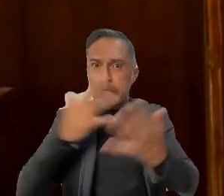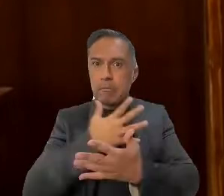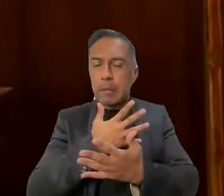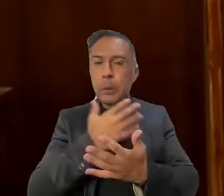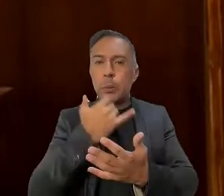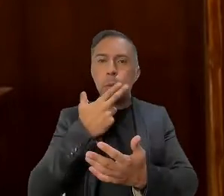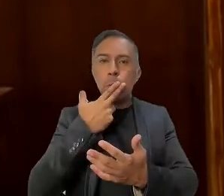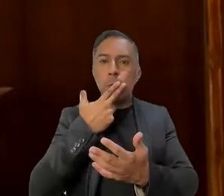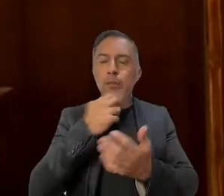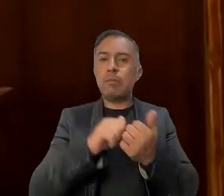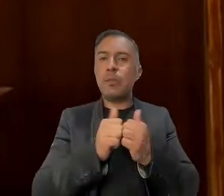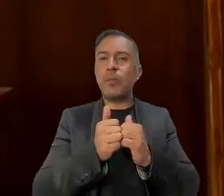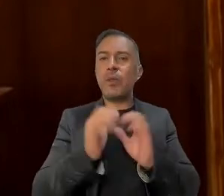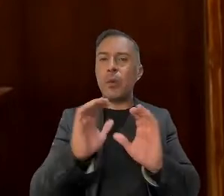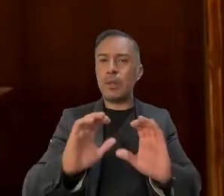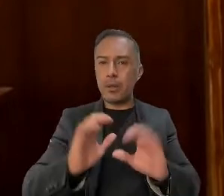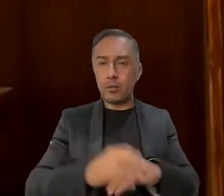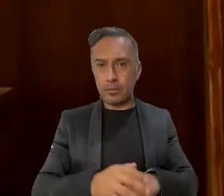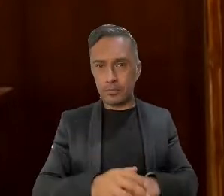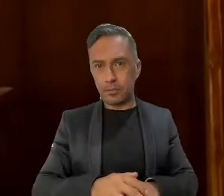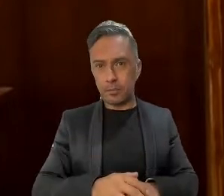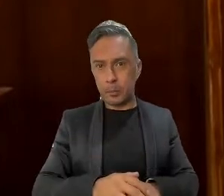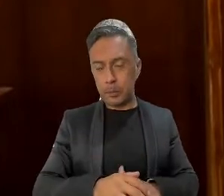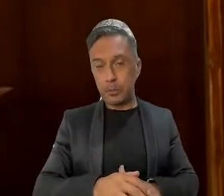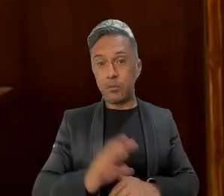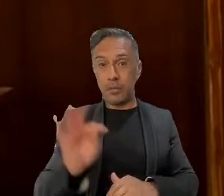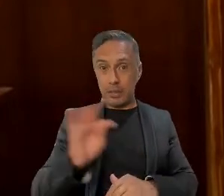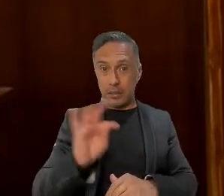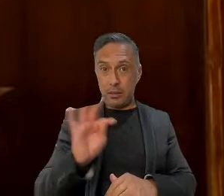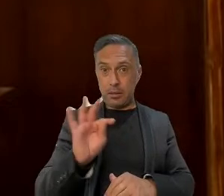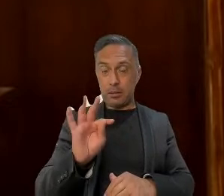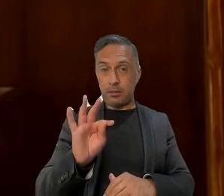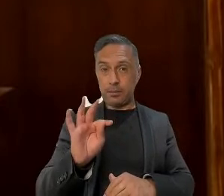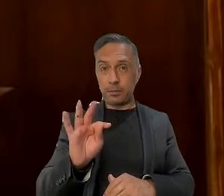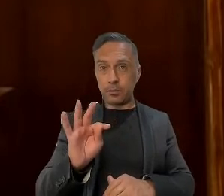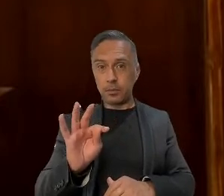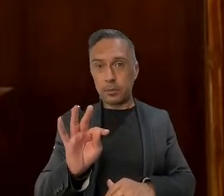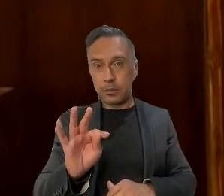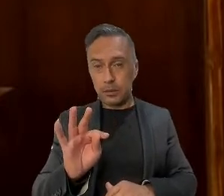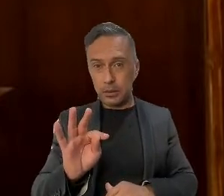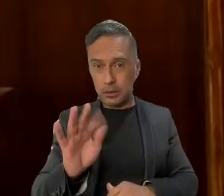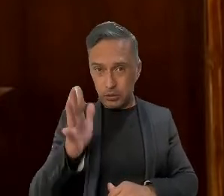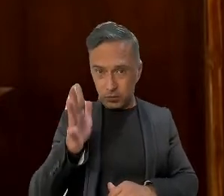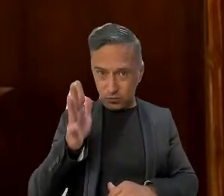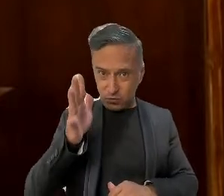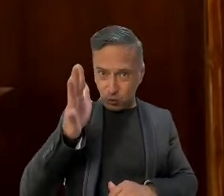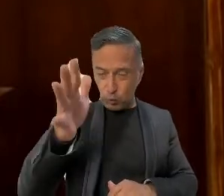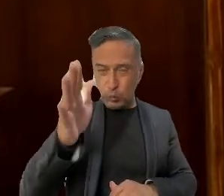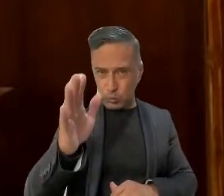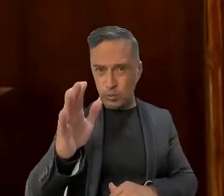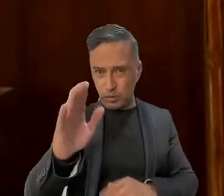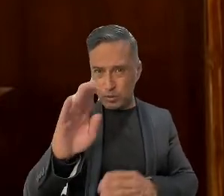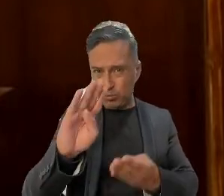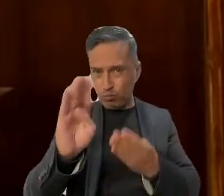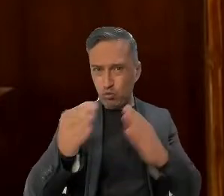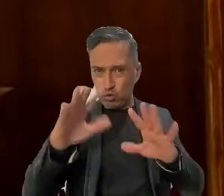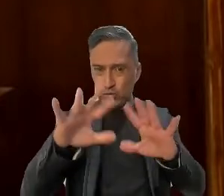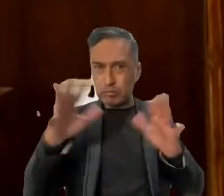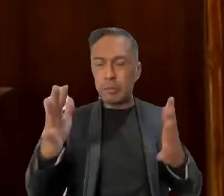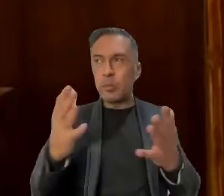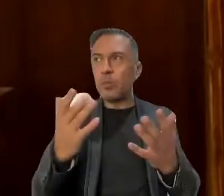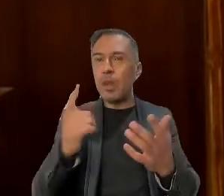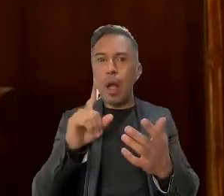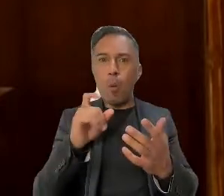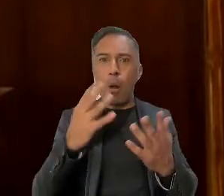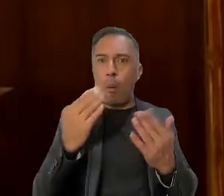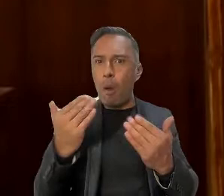Cuando nos encontremos en una posición en el orden mundial seguramente cambiará y es que